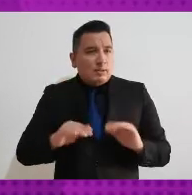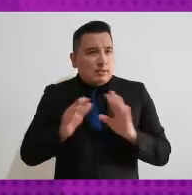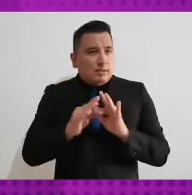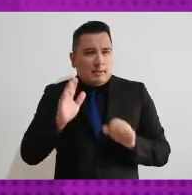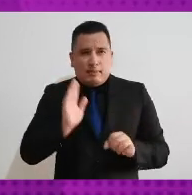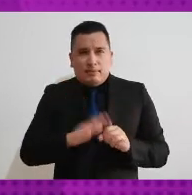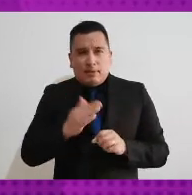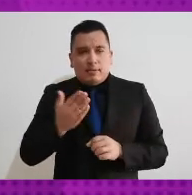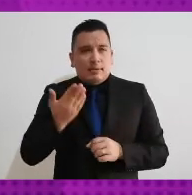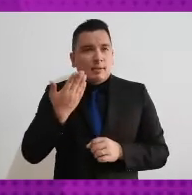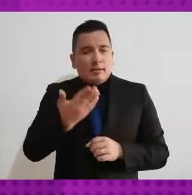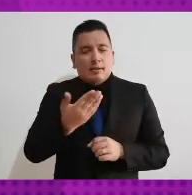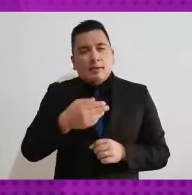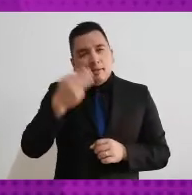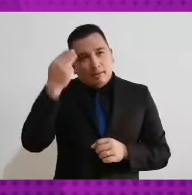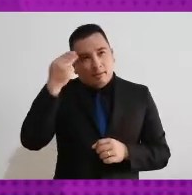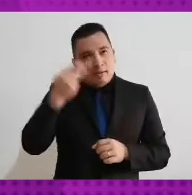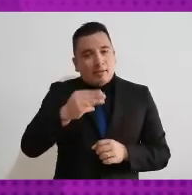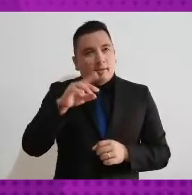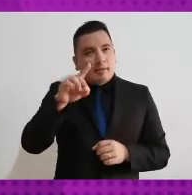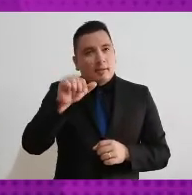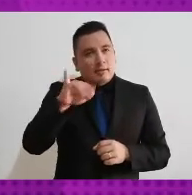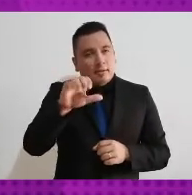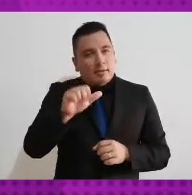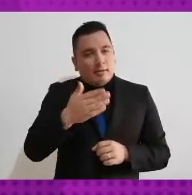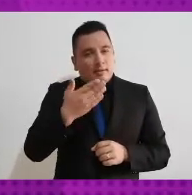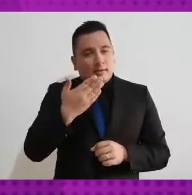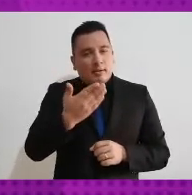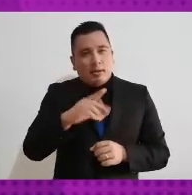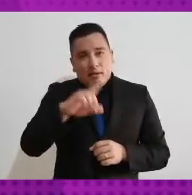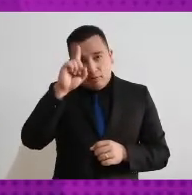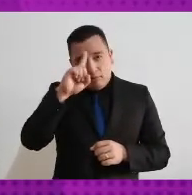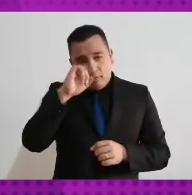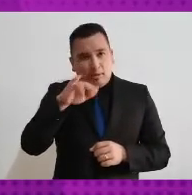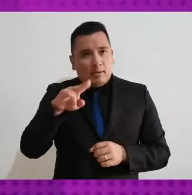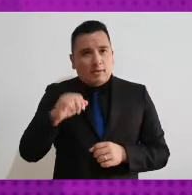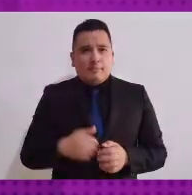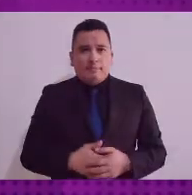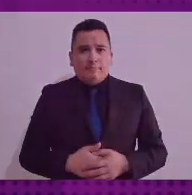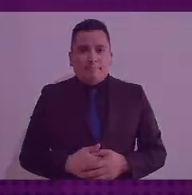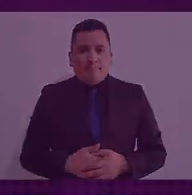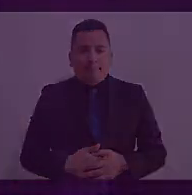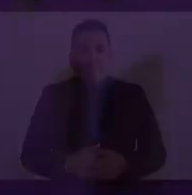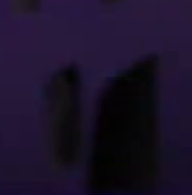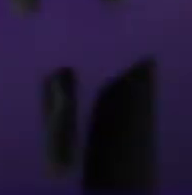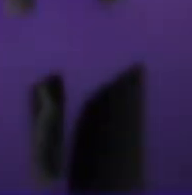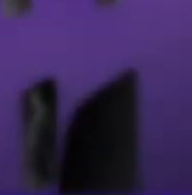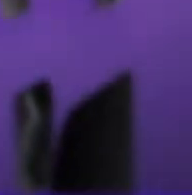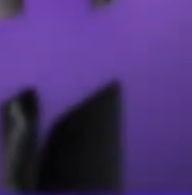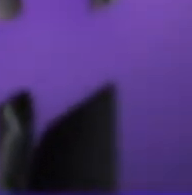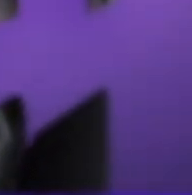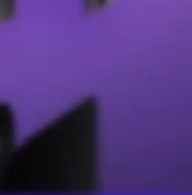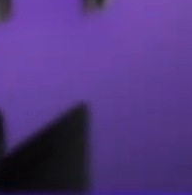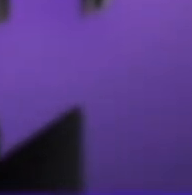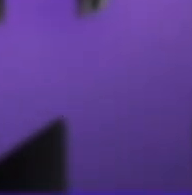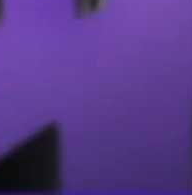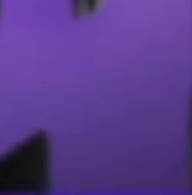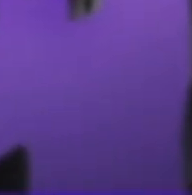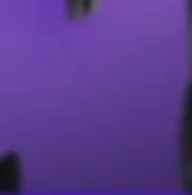unos momentos regresamos más con nuestra invitada la maestra Dania Rabel consejera del Instituto Nacional Electoral. Gracias.